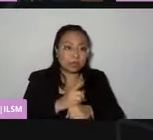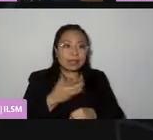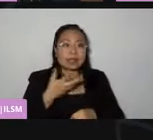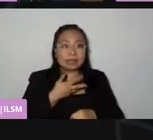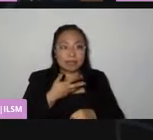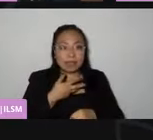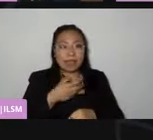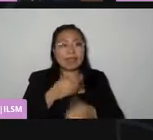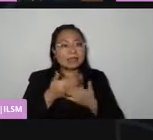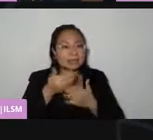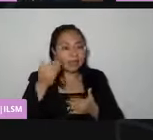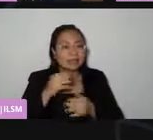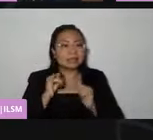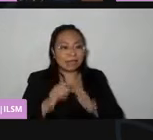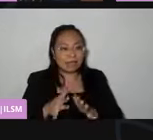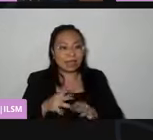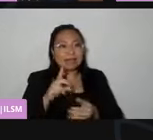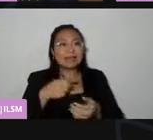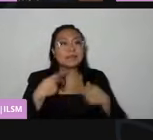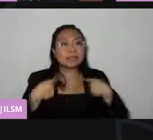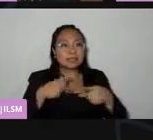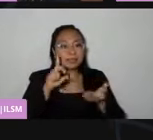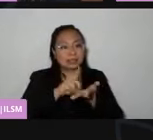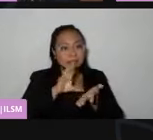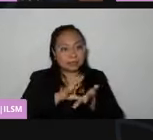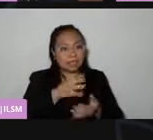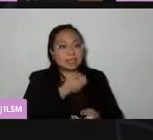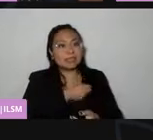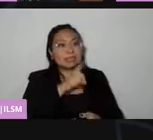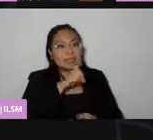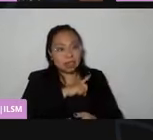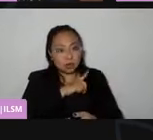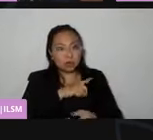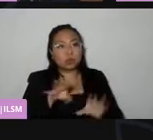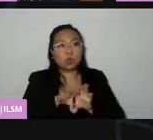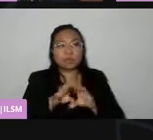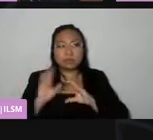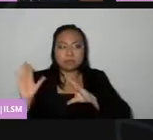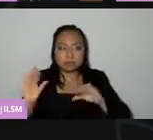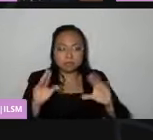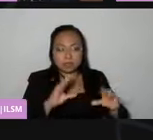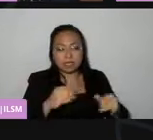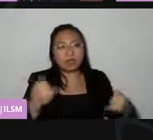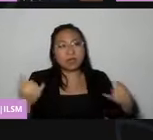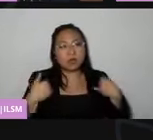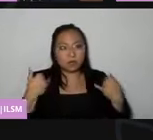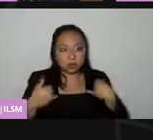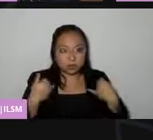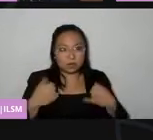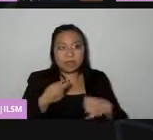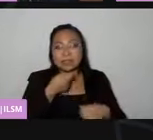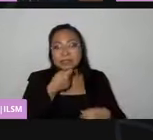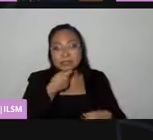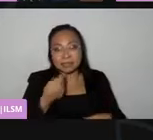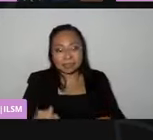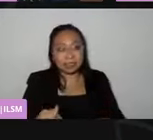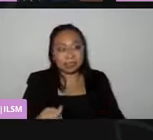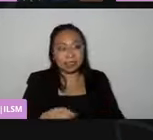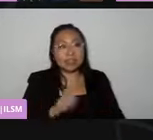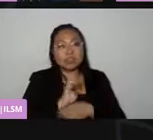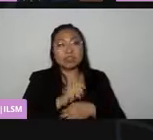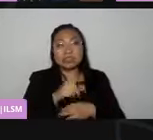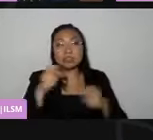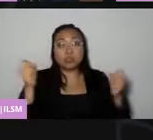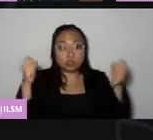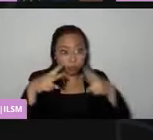que ya se han hecho, en materia de discapacidad, de salud, de capacitación juvenil, infancias. Entonces, por allá los